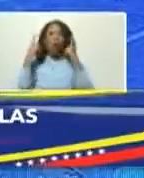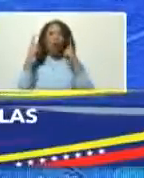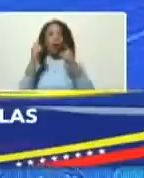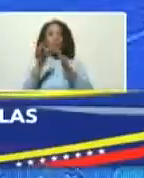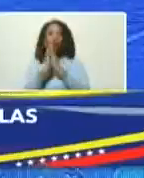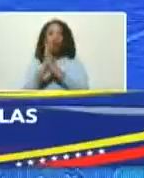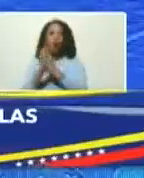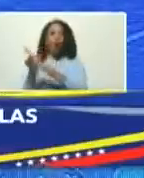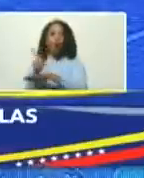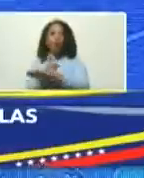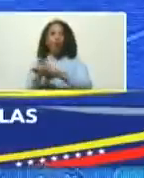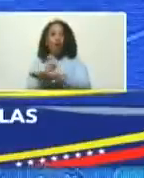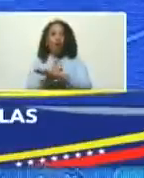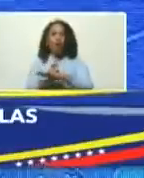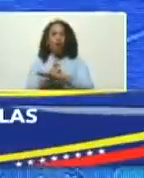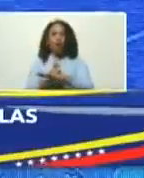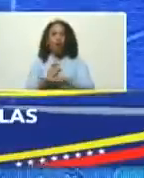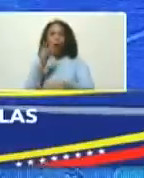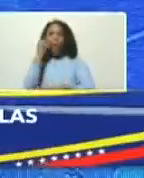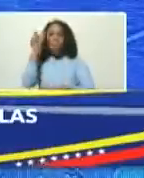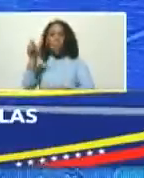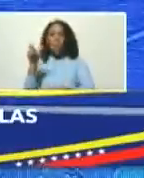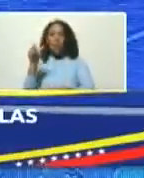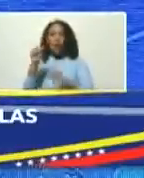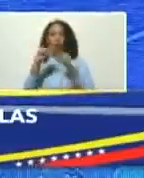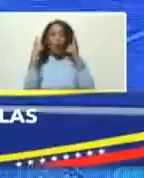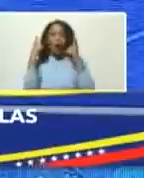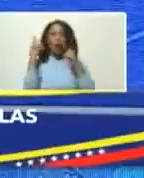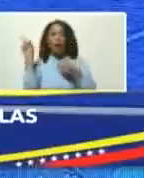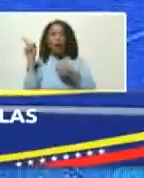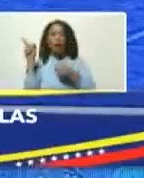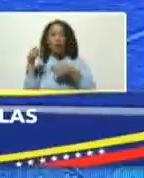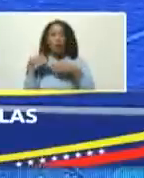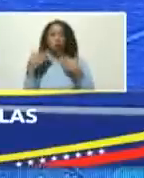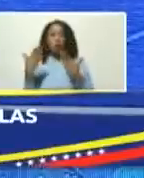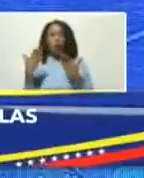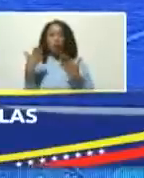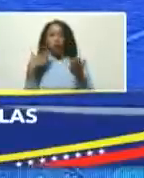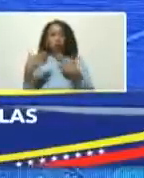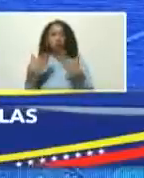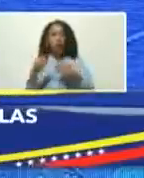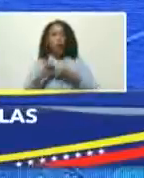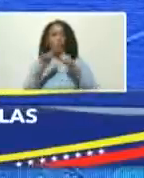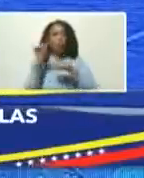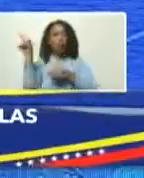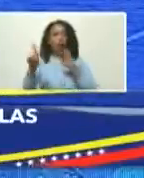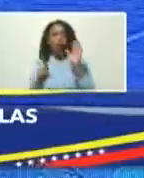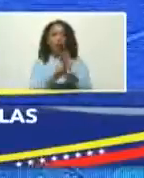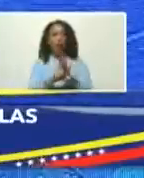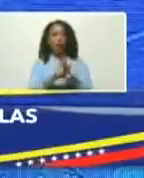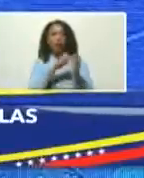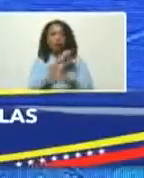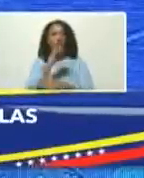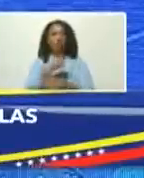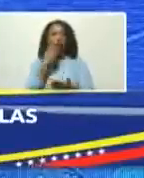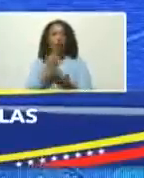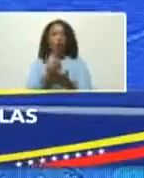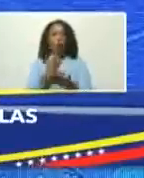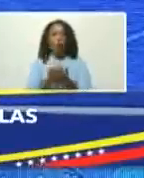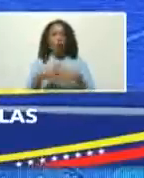favor gobernador Alejandro Terán cuál es su orientación en relación al arranque de esta ley de zonas económicas